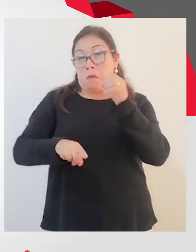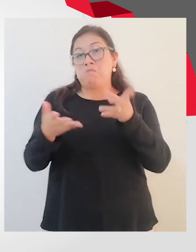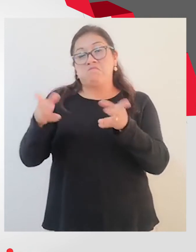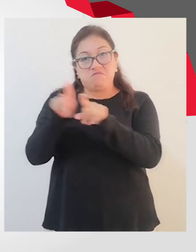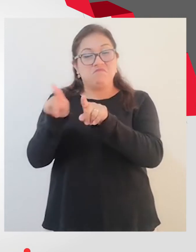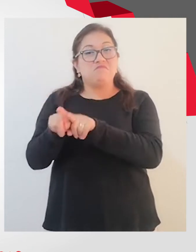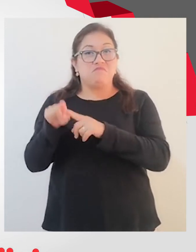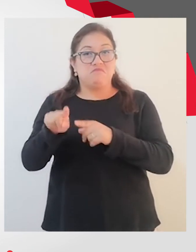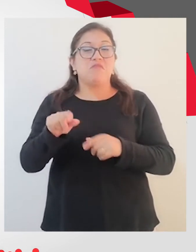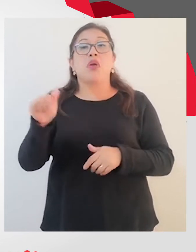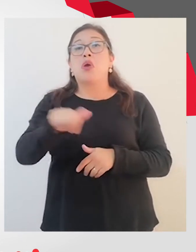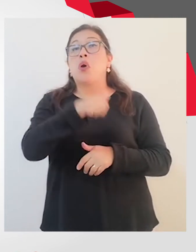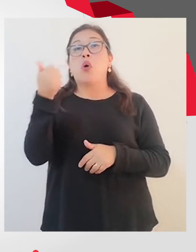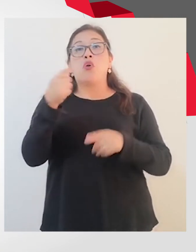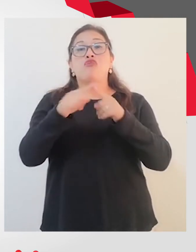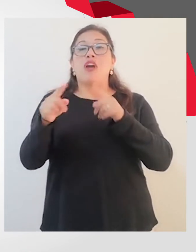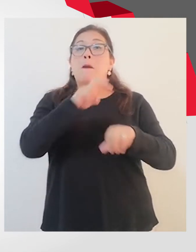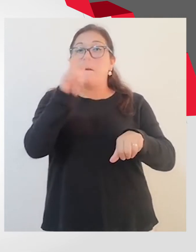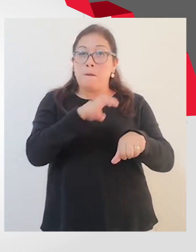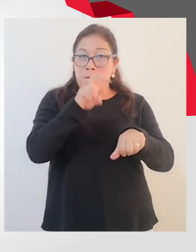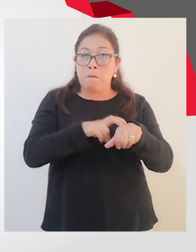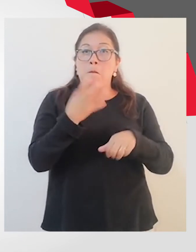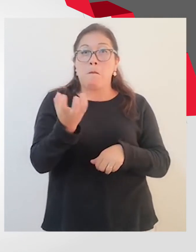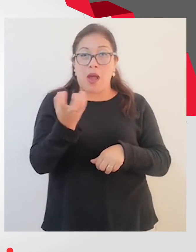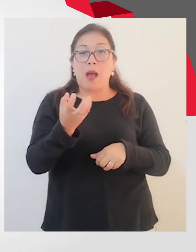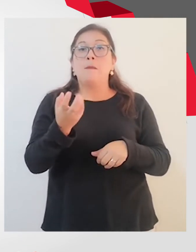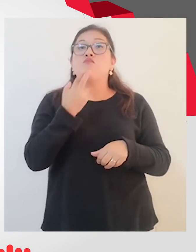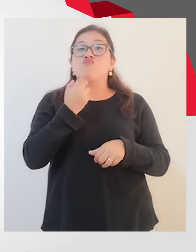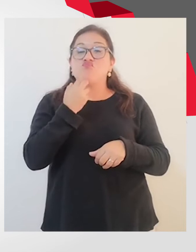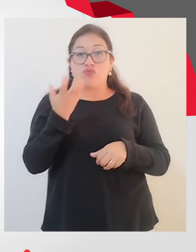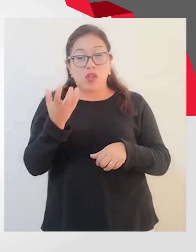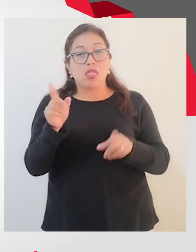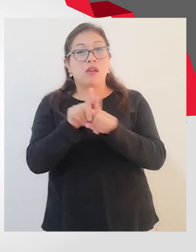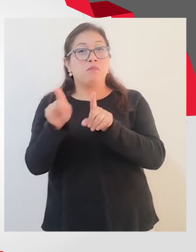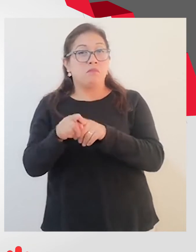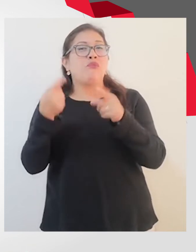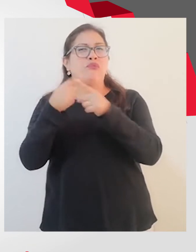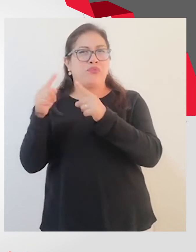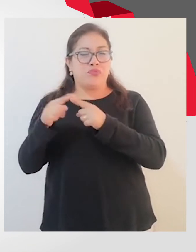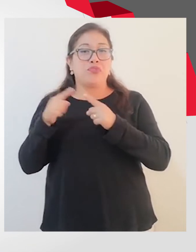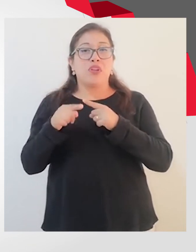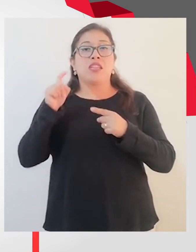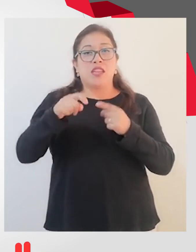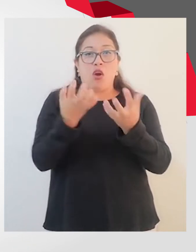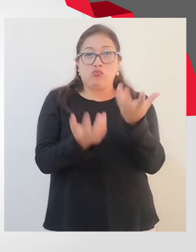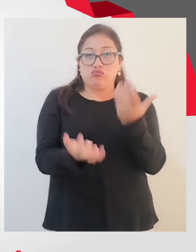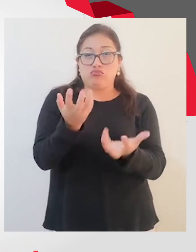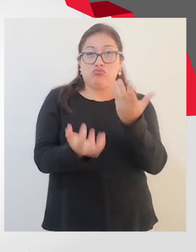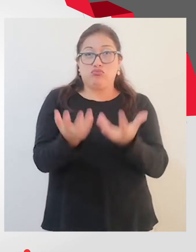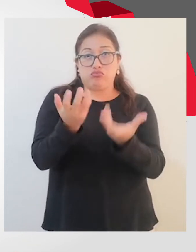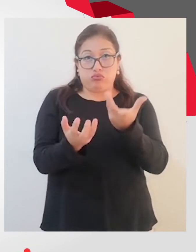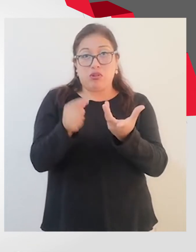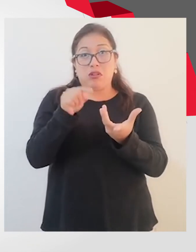tomate y en algunos tubérculos como la papa y el camote, pero sin embargo estos a ser sometidos a cocción